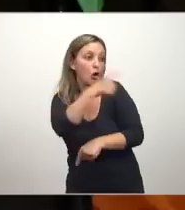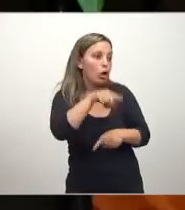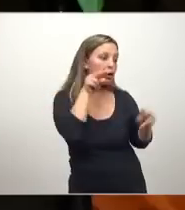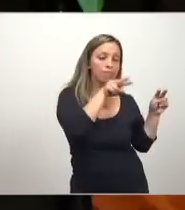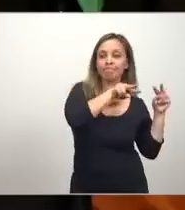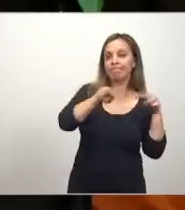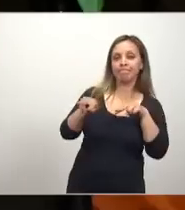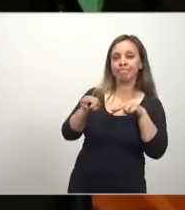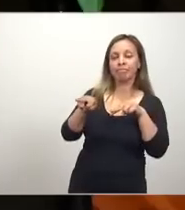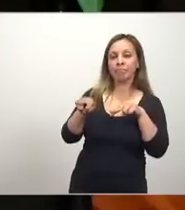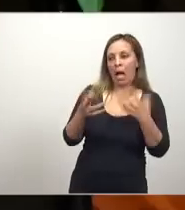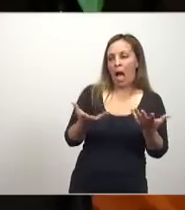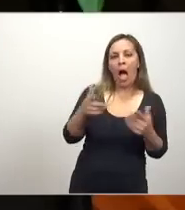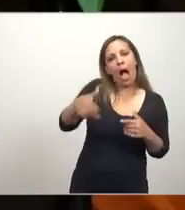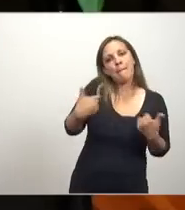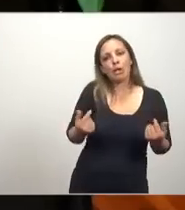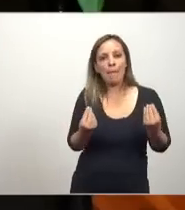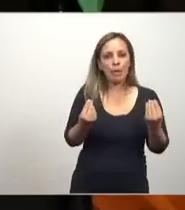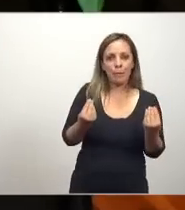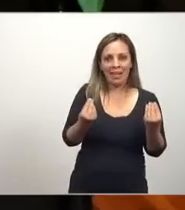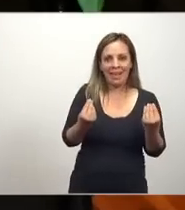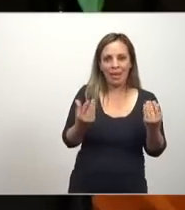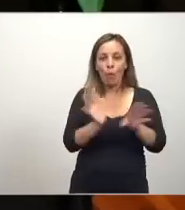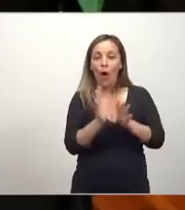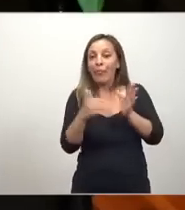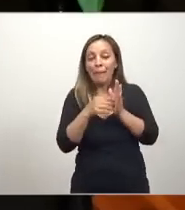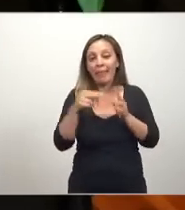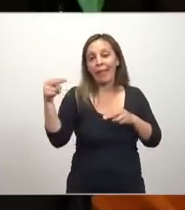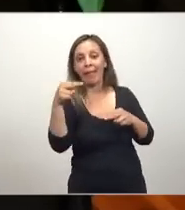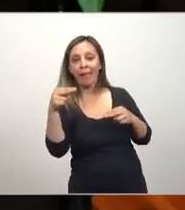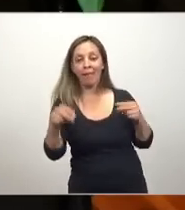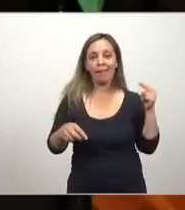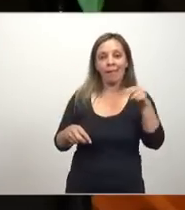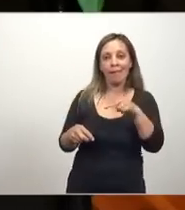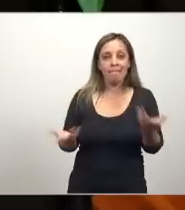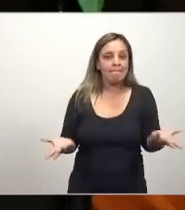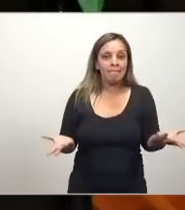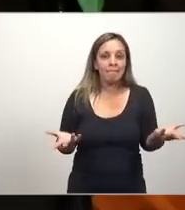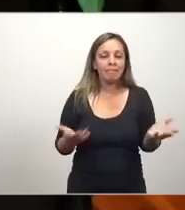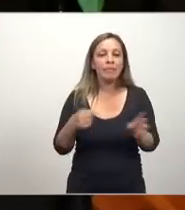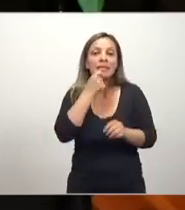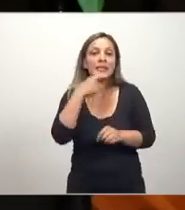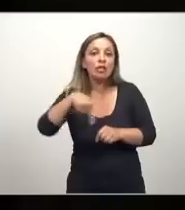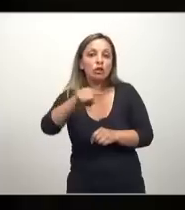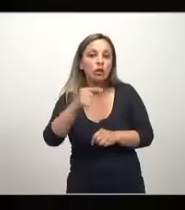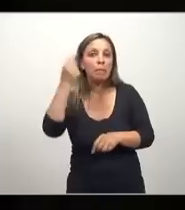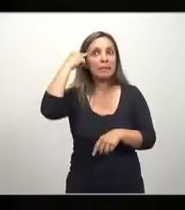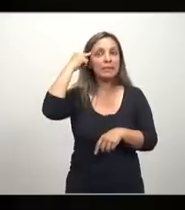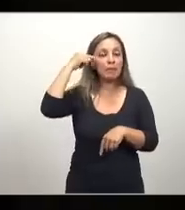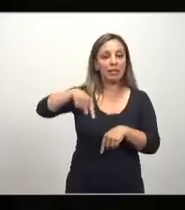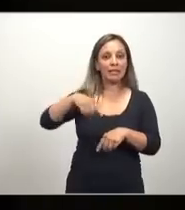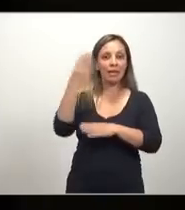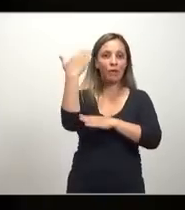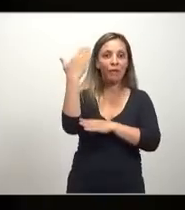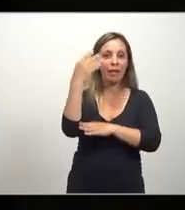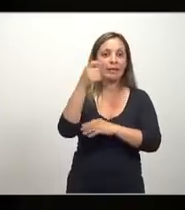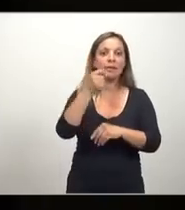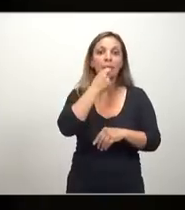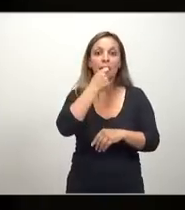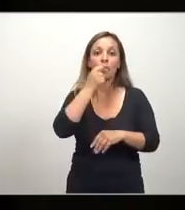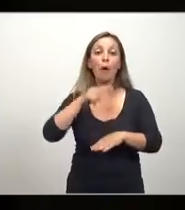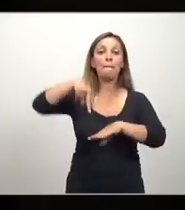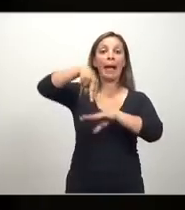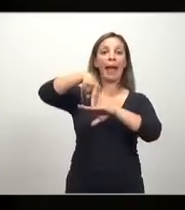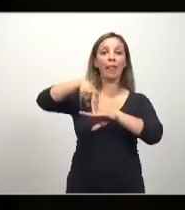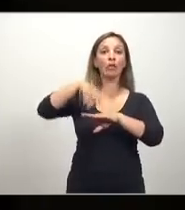teoría. Si nadie paga impuestos va a ser malo para todos. Si alguien se para en este auditorio para ver mejor esta conferencia, va a ser bueno para ser alguien, va a ver